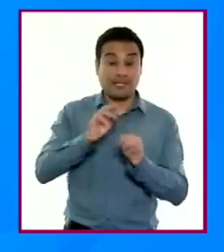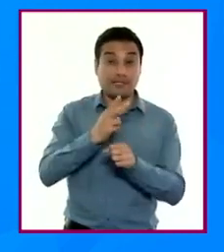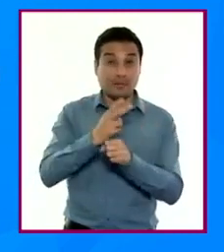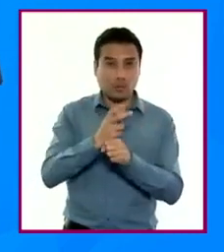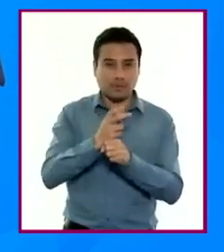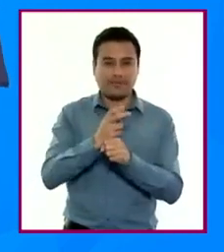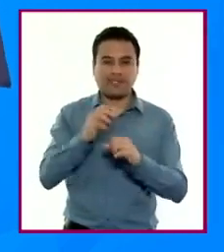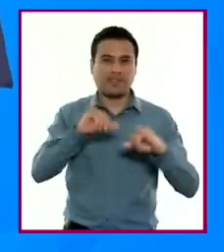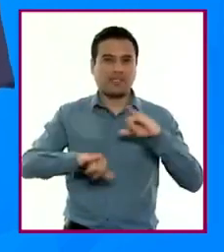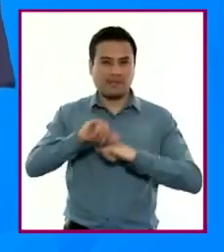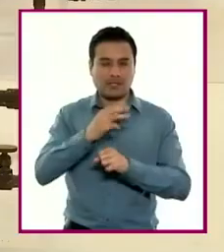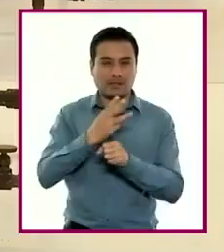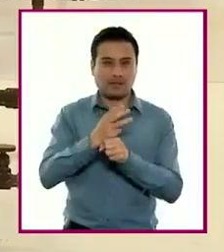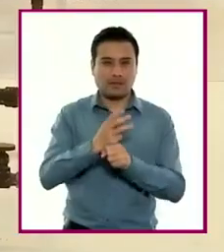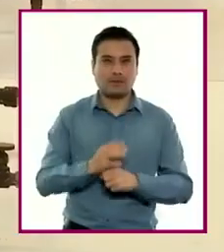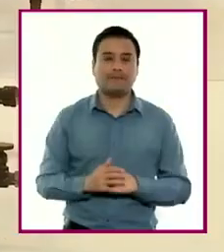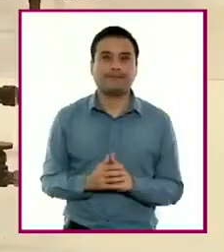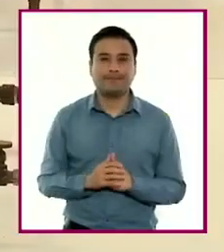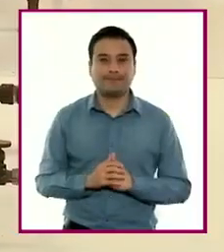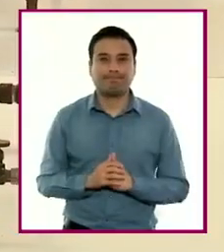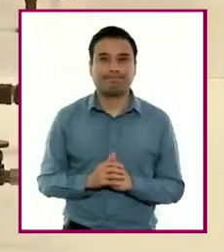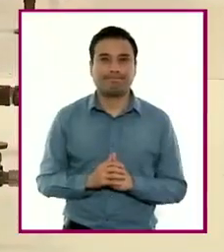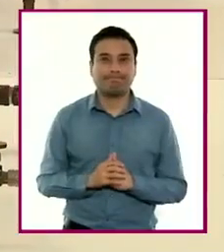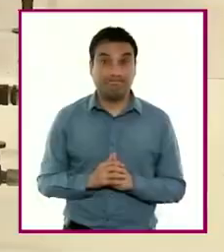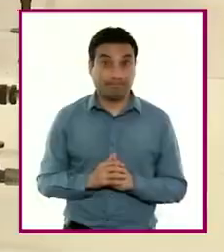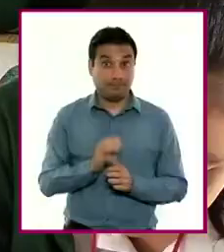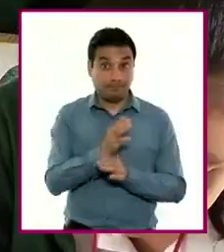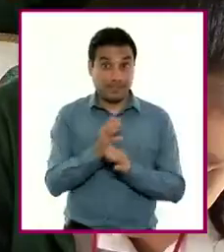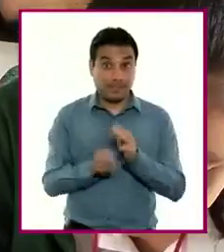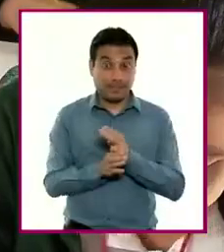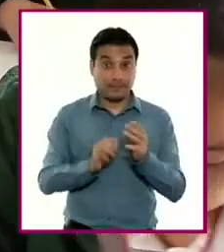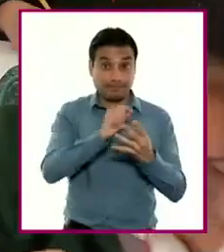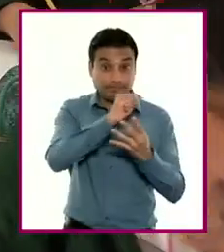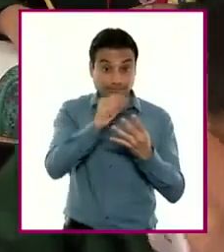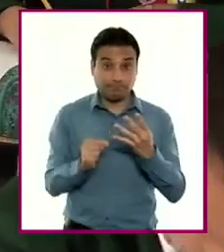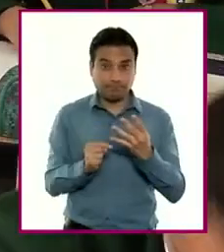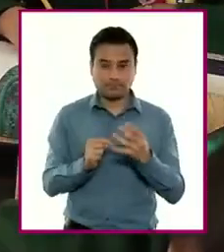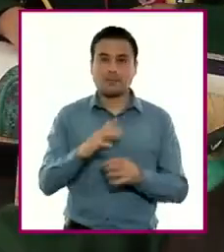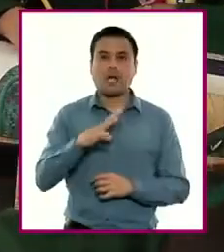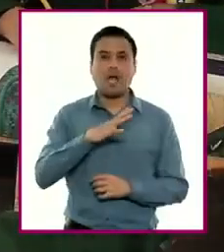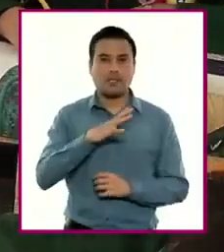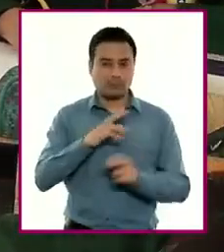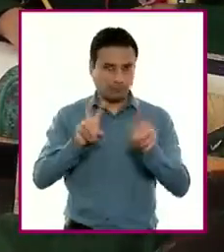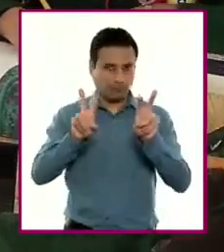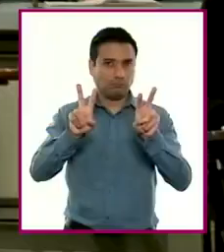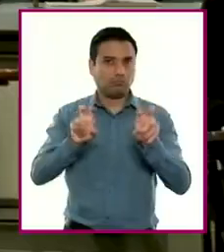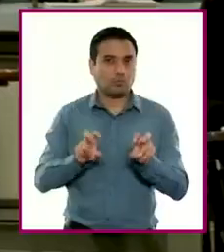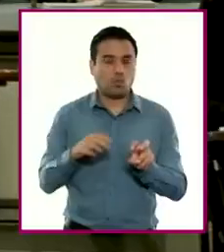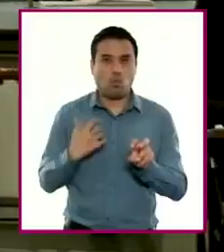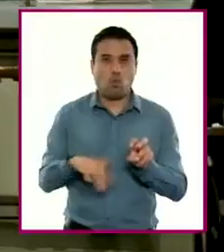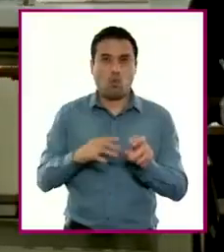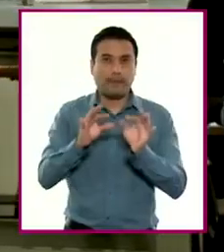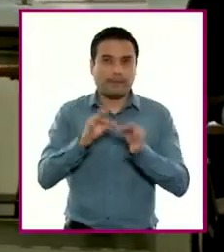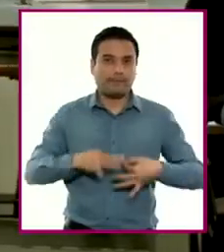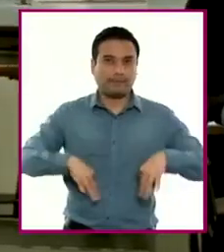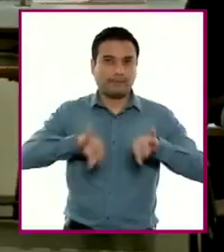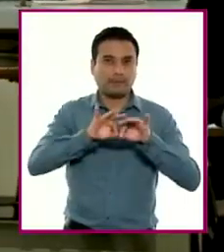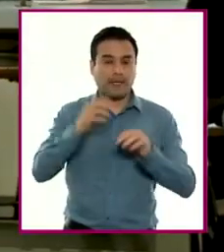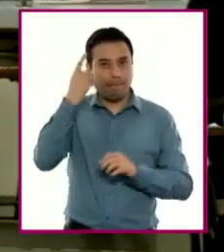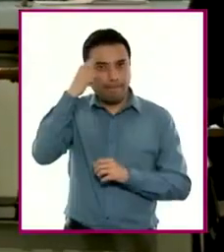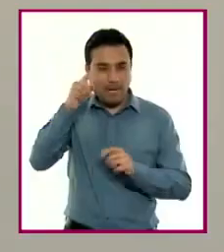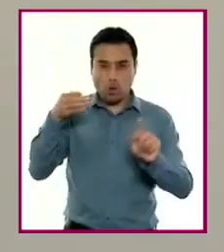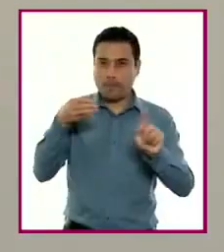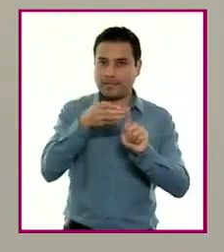y química para tercer grado. En todas estas asignaturas se presentan contenidos imprescindibles para el logro de los fines